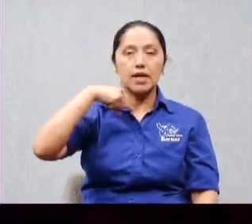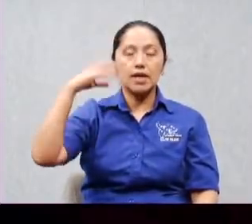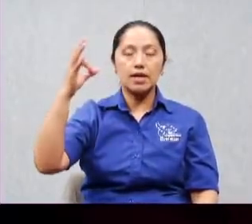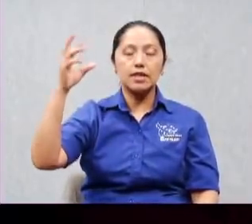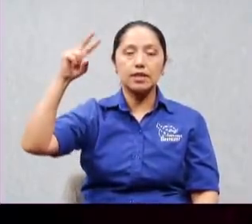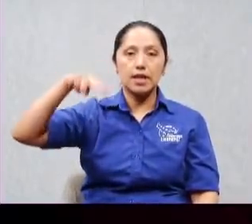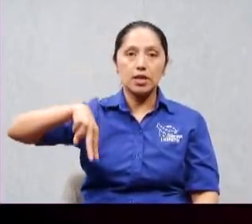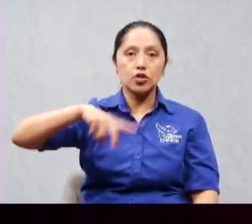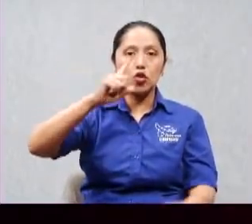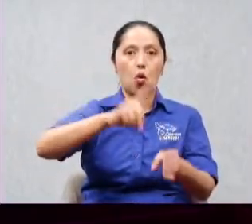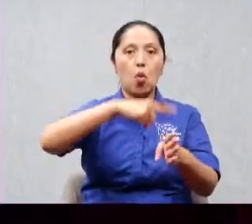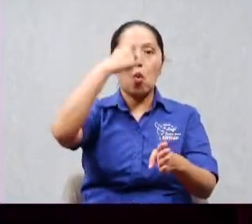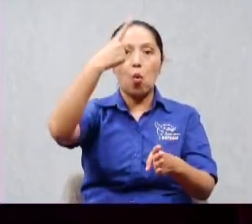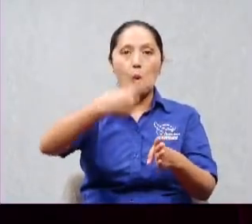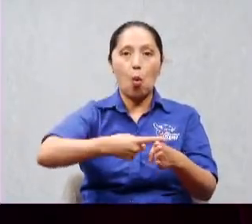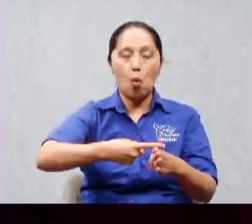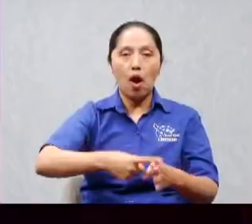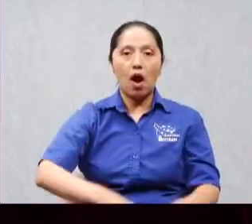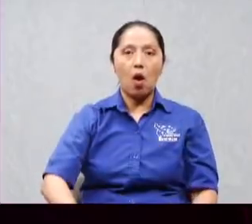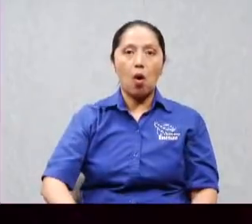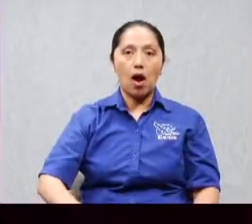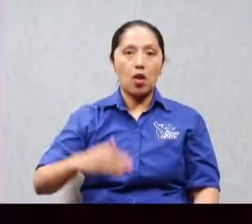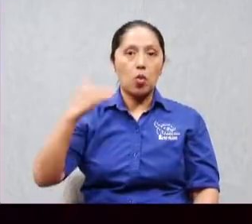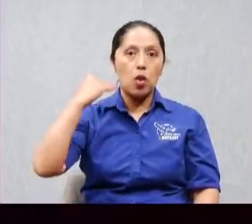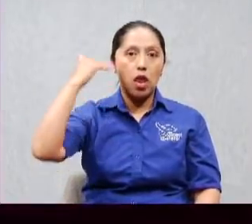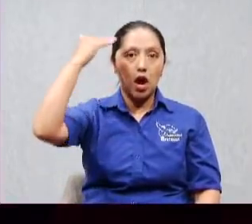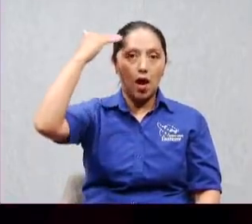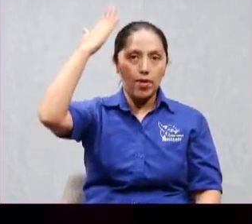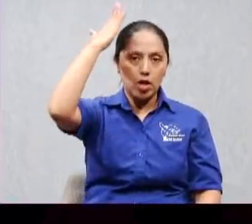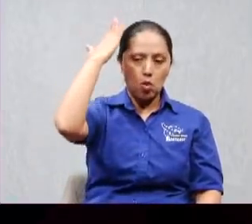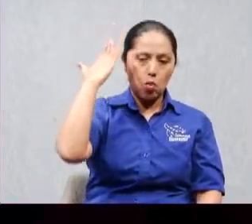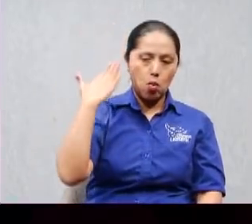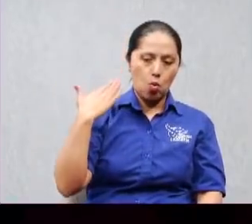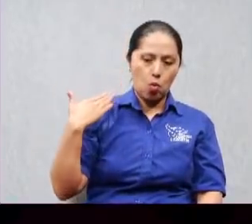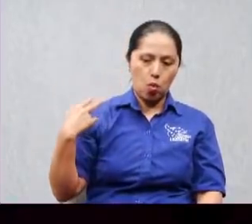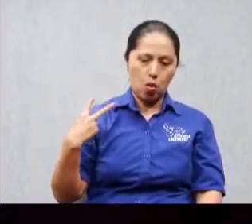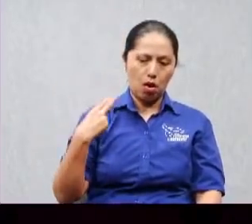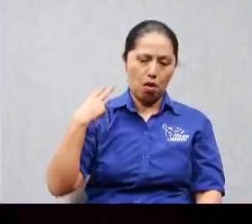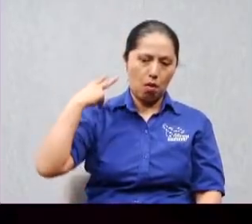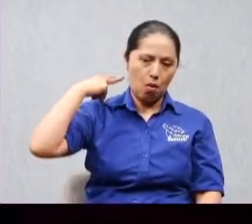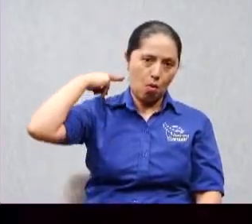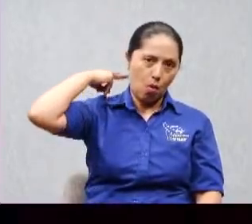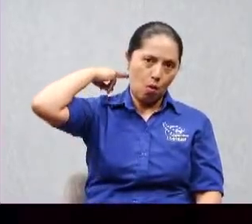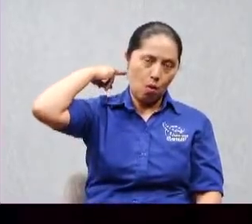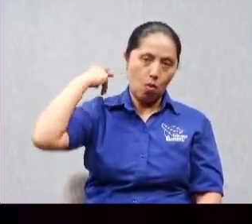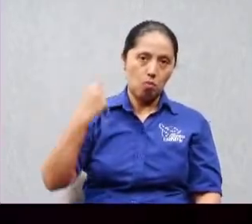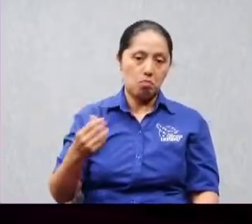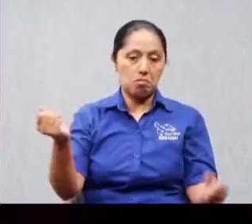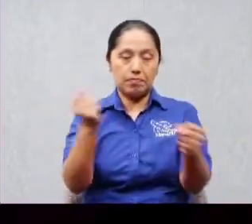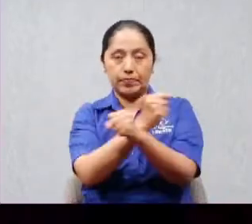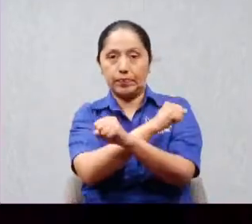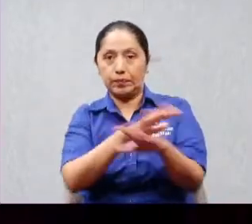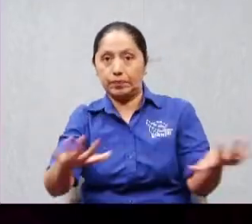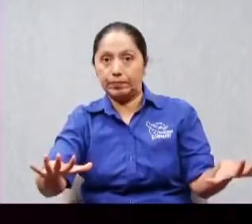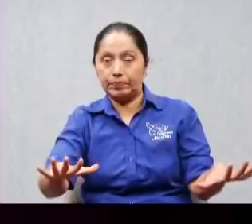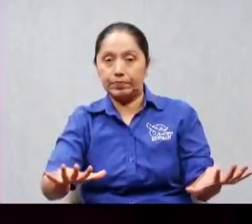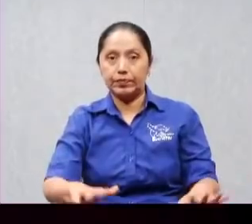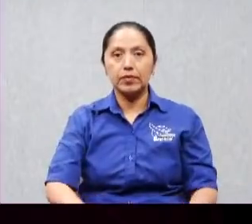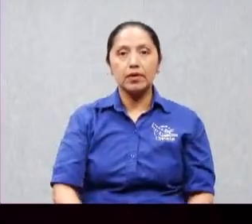enorme y poderoso, fuerte ante la presencia de Dios y ante la presencia de los filisteos. Entonces,